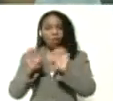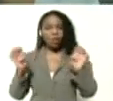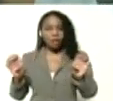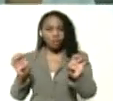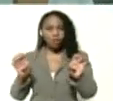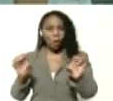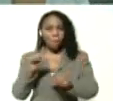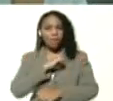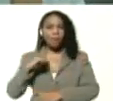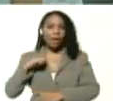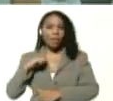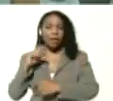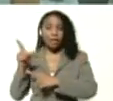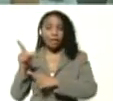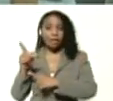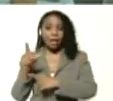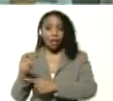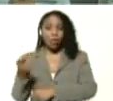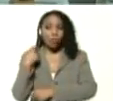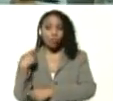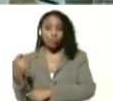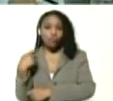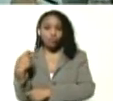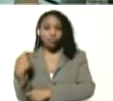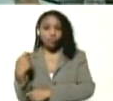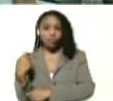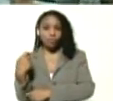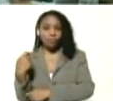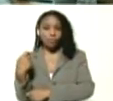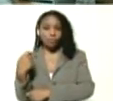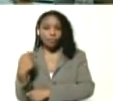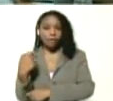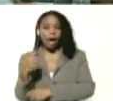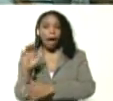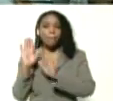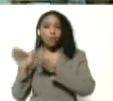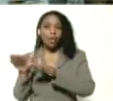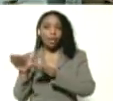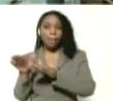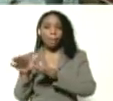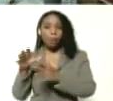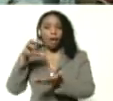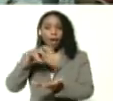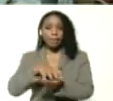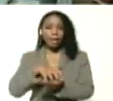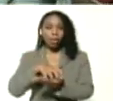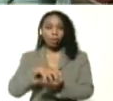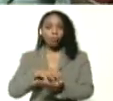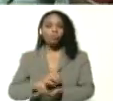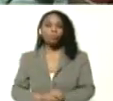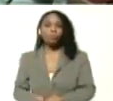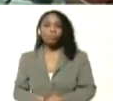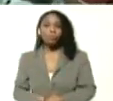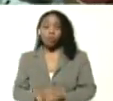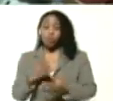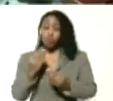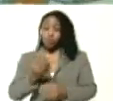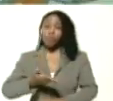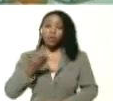educación privada es subsidiada, subvencionada, apoyada por el Estado. ¿Verdad? Muy importante.